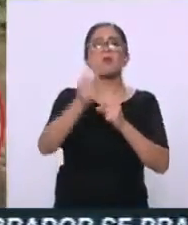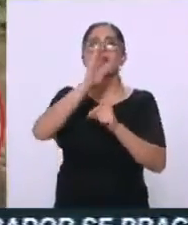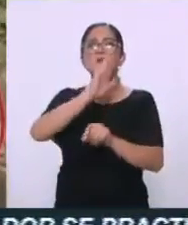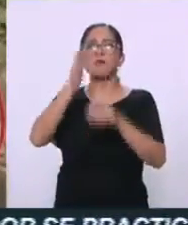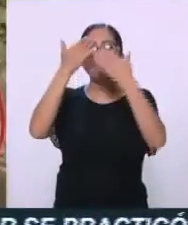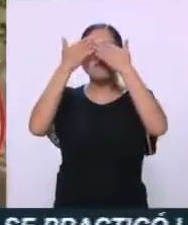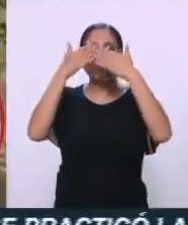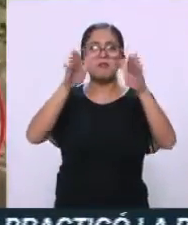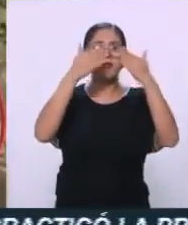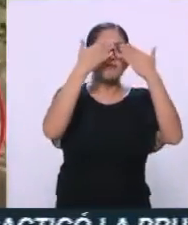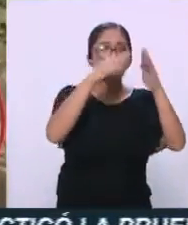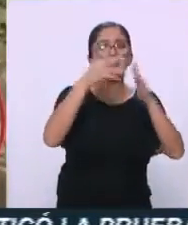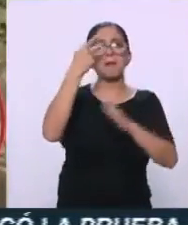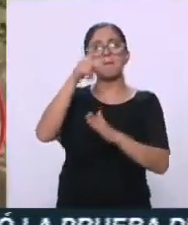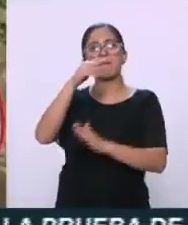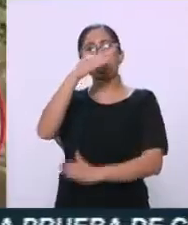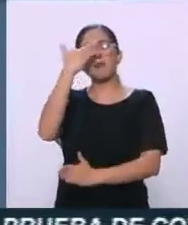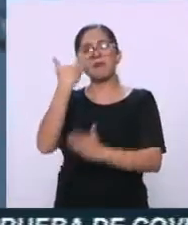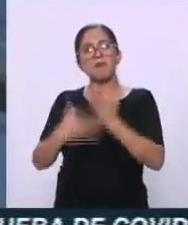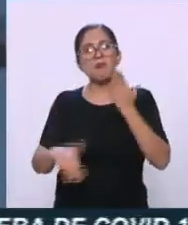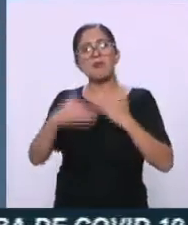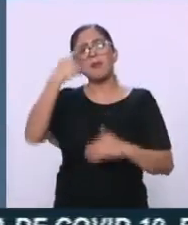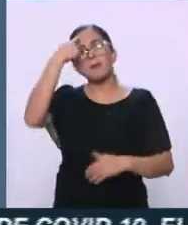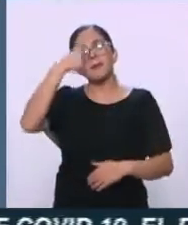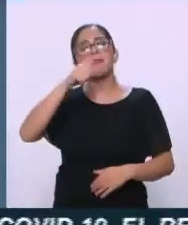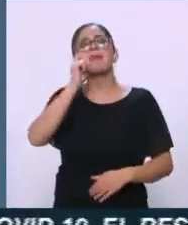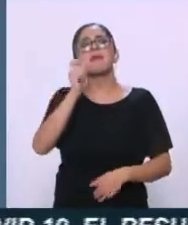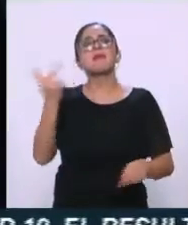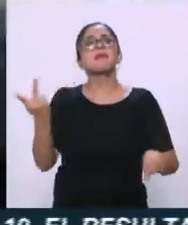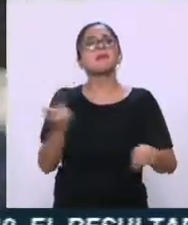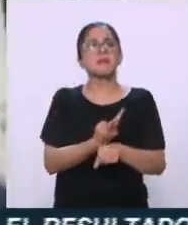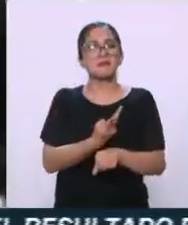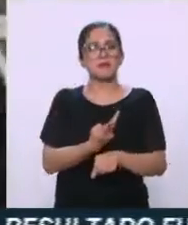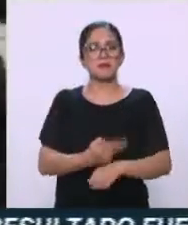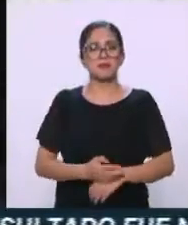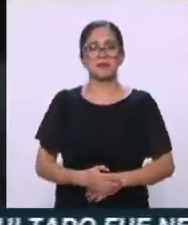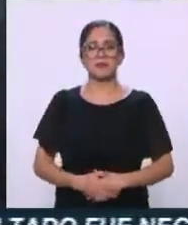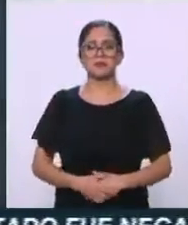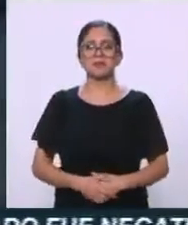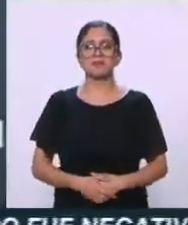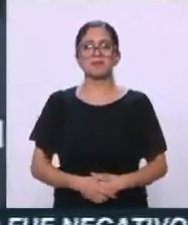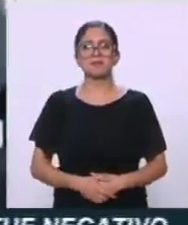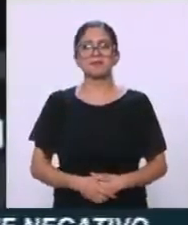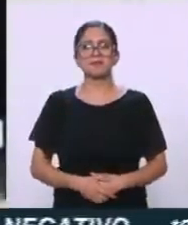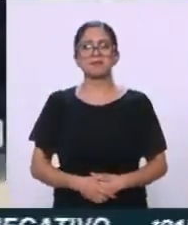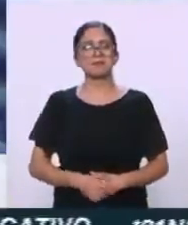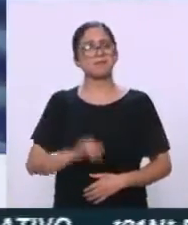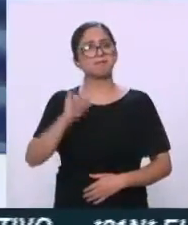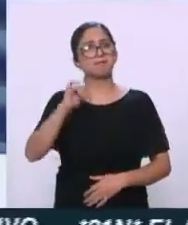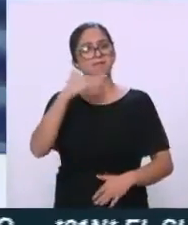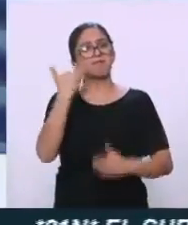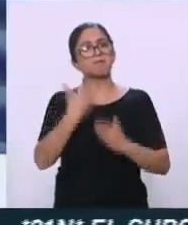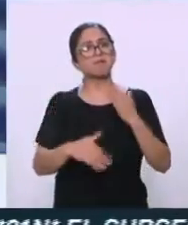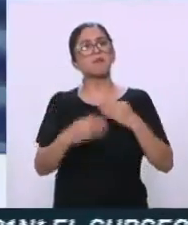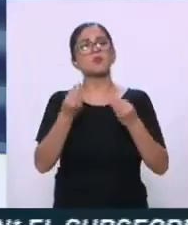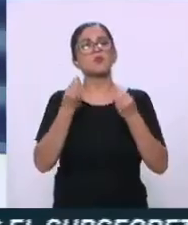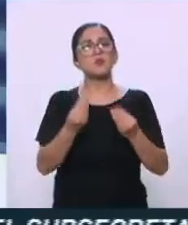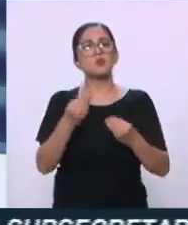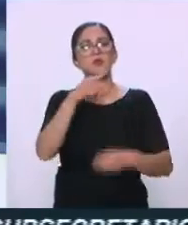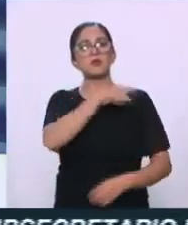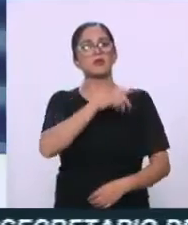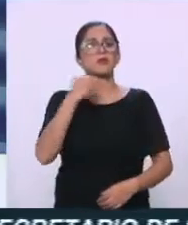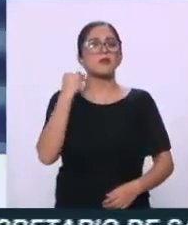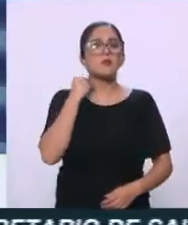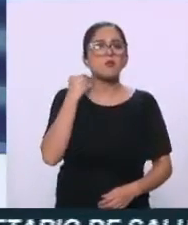pero falta mucho todavía para esclarecer los hechos. Falta mucho, Vidulfo Rosales, abogado de las madres, de los padres,